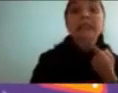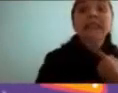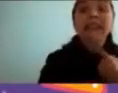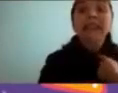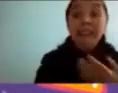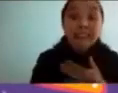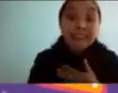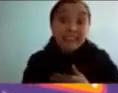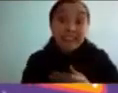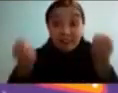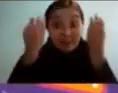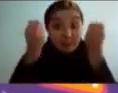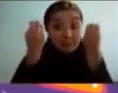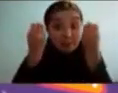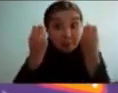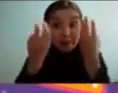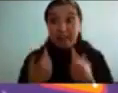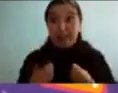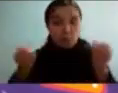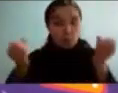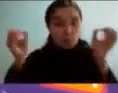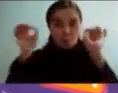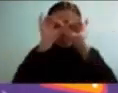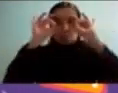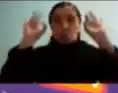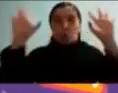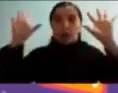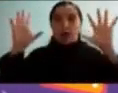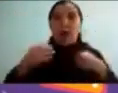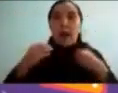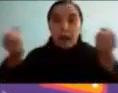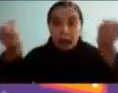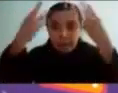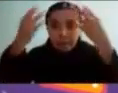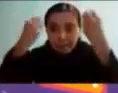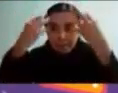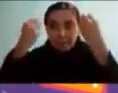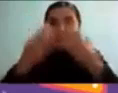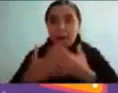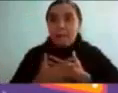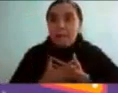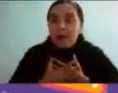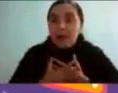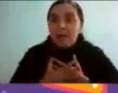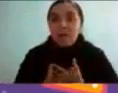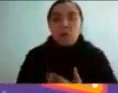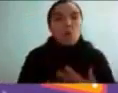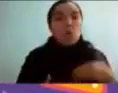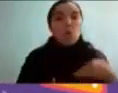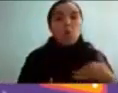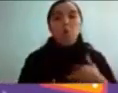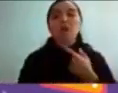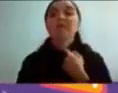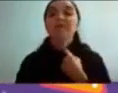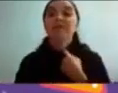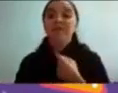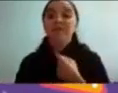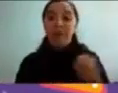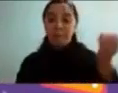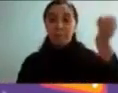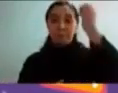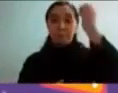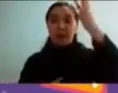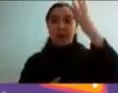era un momento muy brillante ya el aprendizaje conocer algo nuevo era algo muy brillante y como es brillante podía